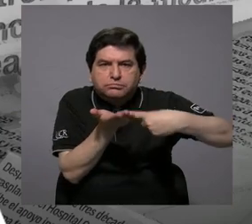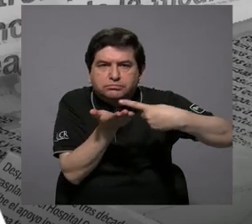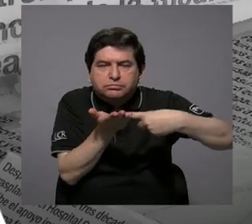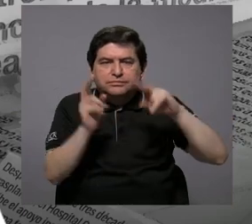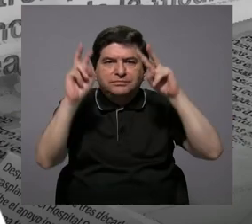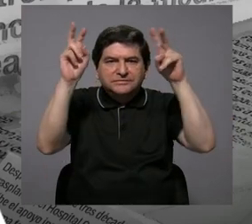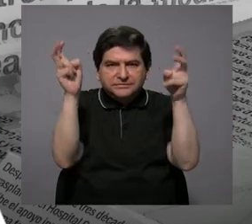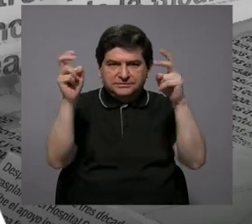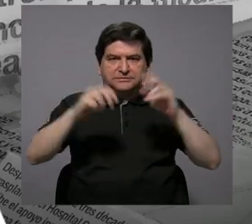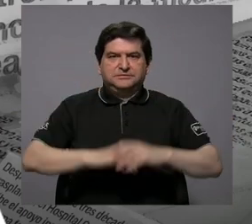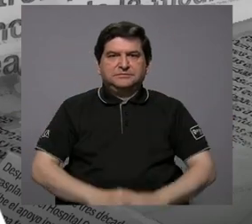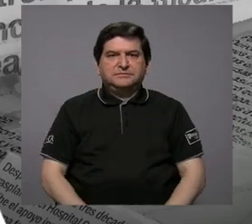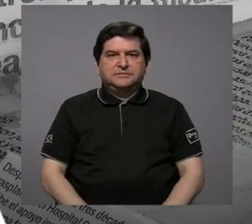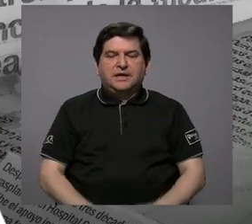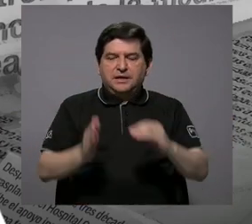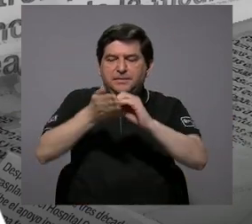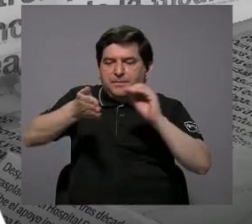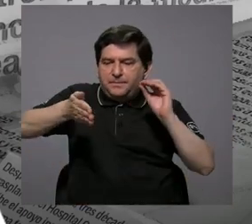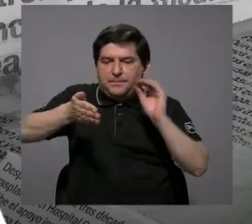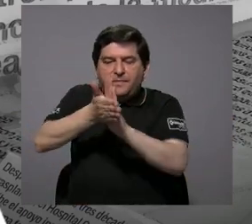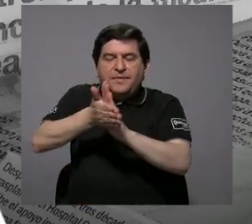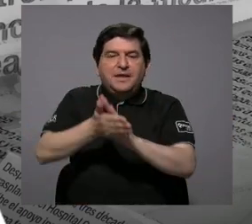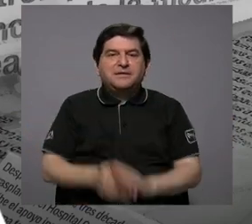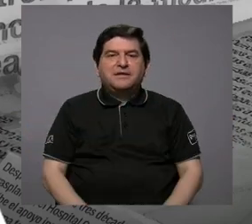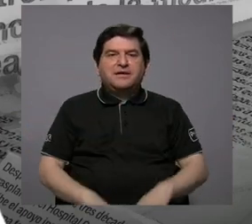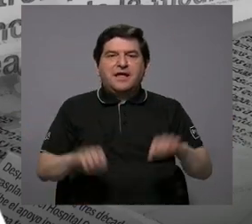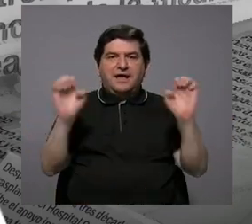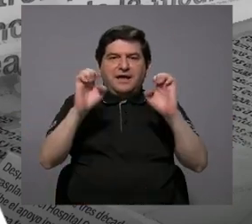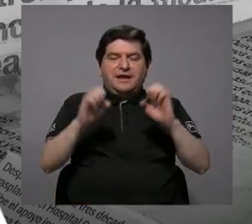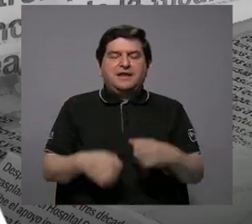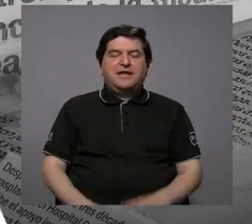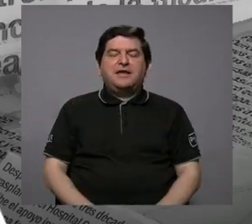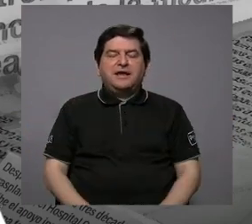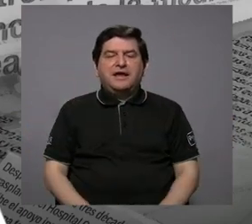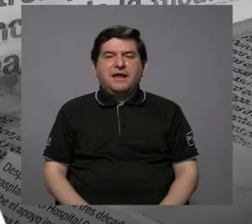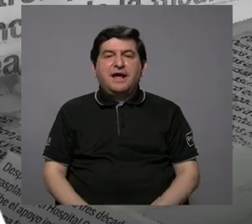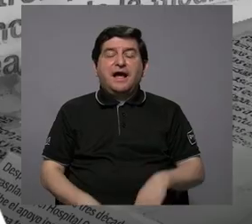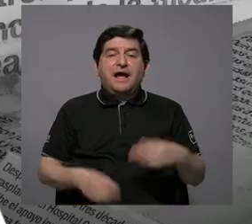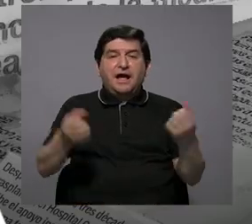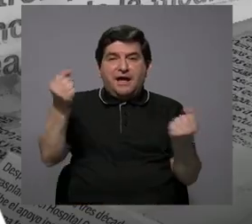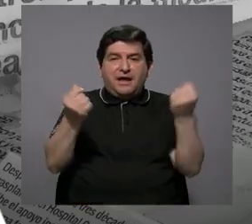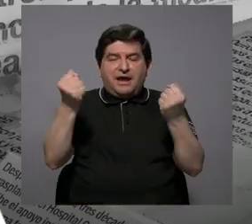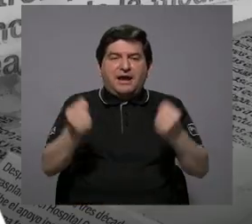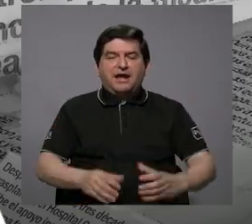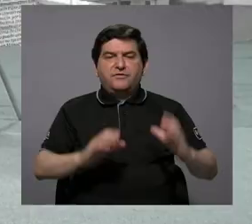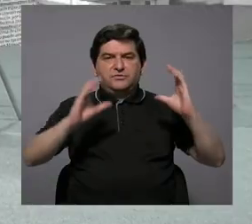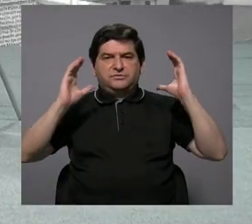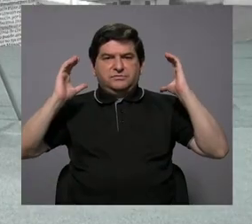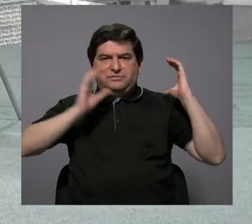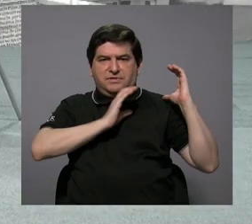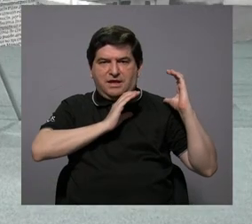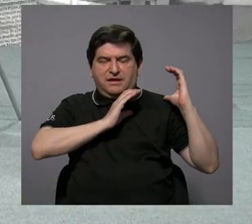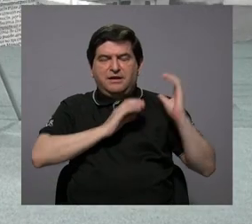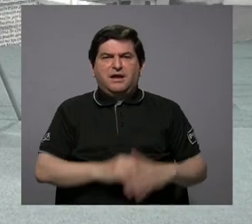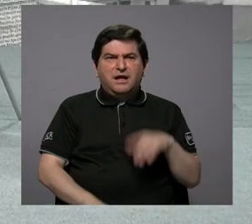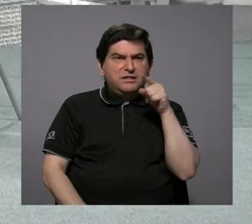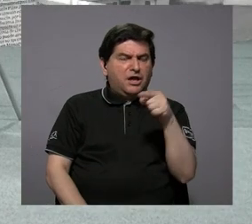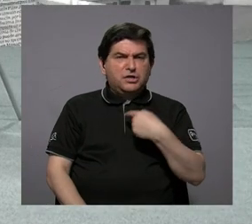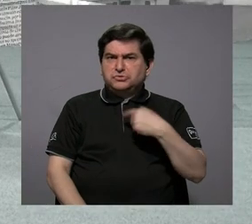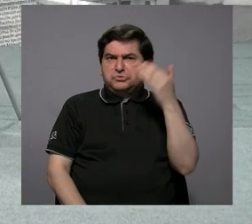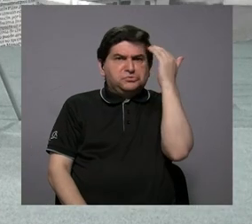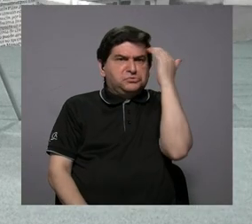temas sobre el etiquetado energético de vehículos de carga, por ejemplo. ¿Y qué es eso? Porque yo de eso sí no había